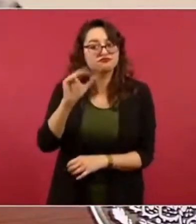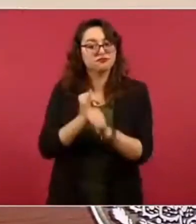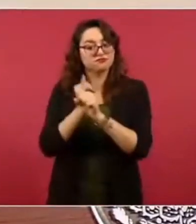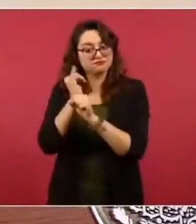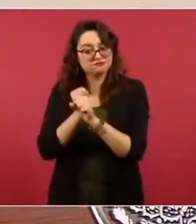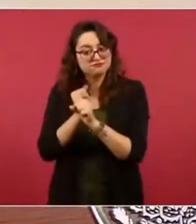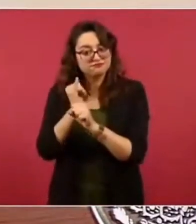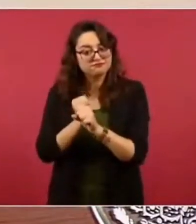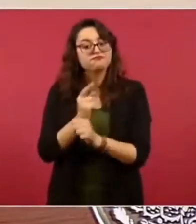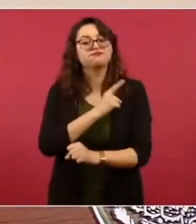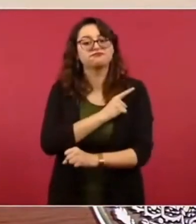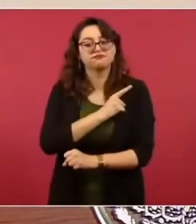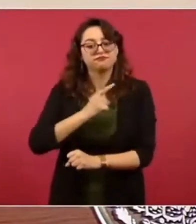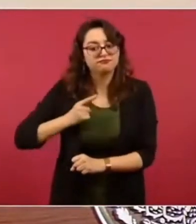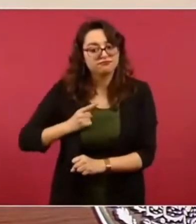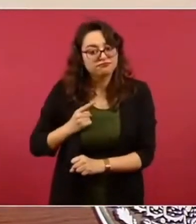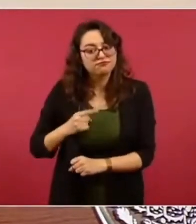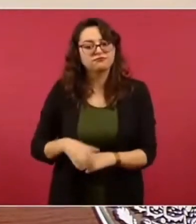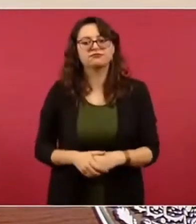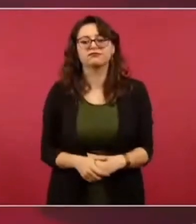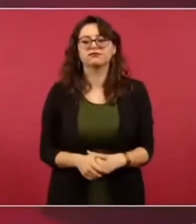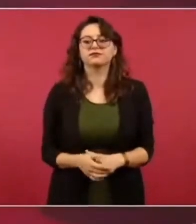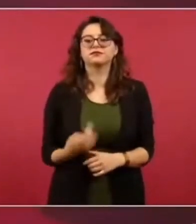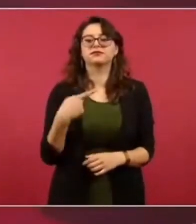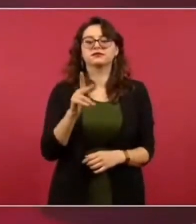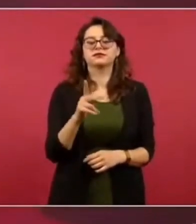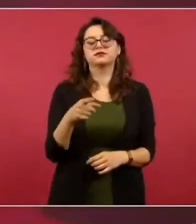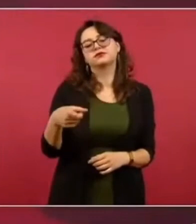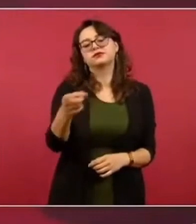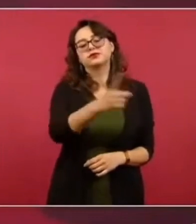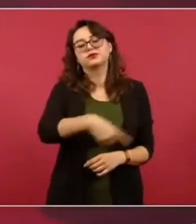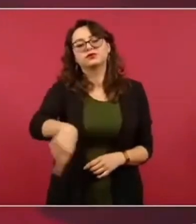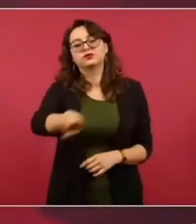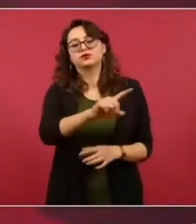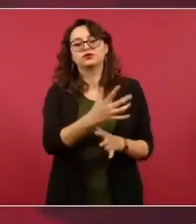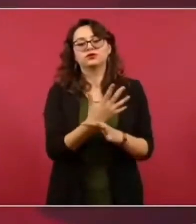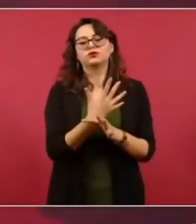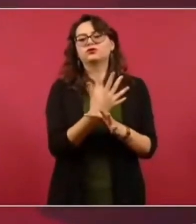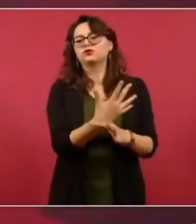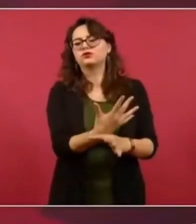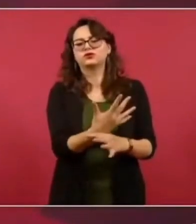Es muy interesante todos los temas estos. Están diciendo que yo